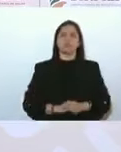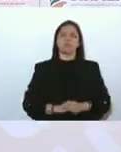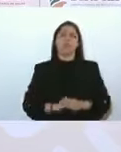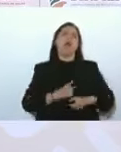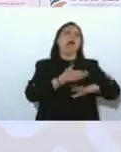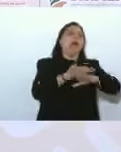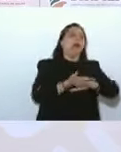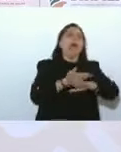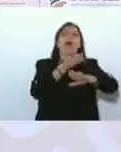qué tanto escándalo.